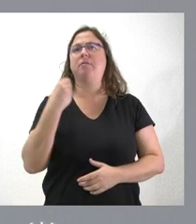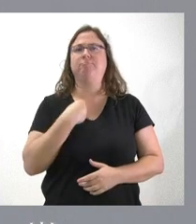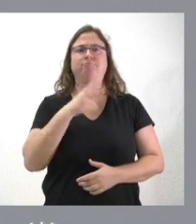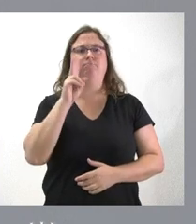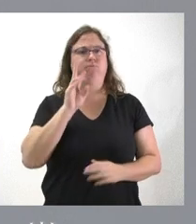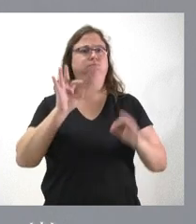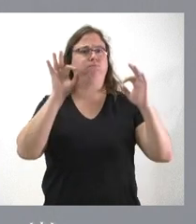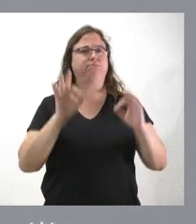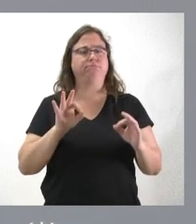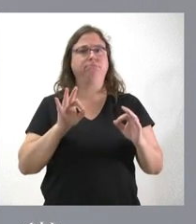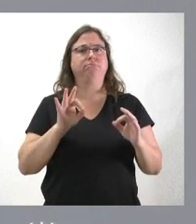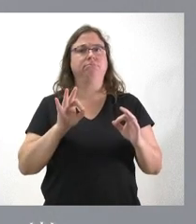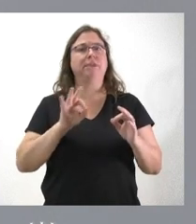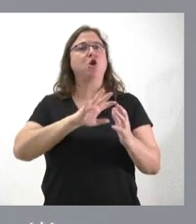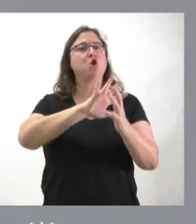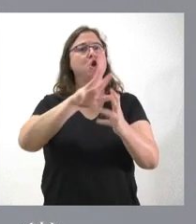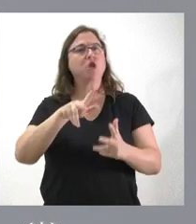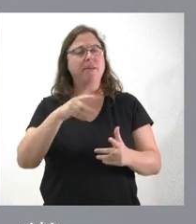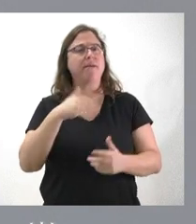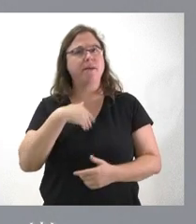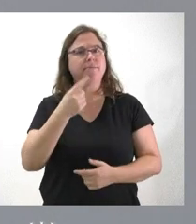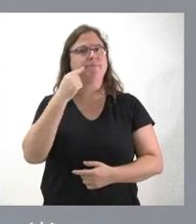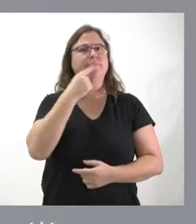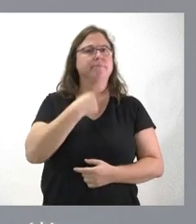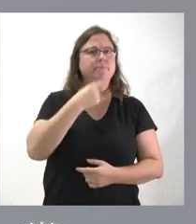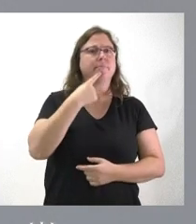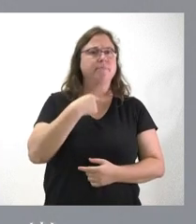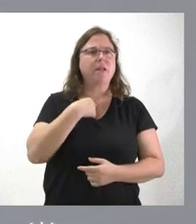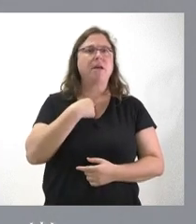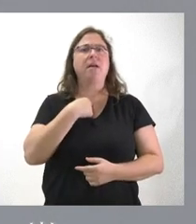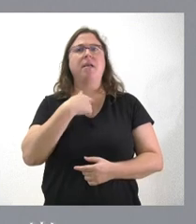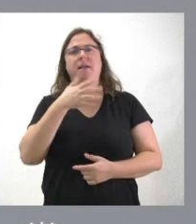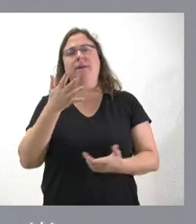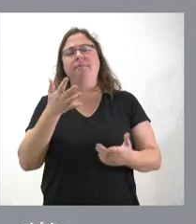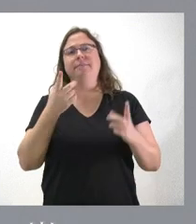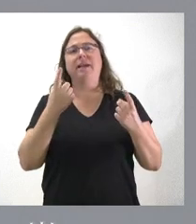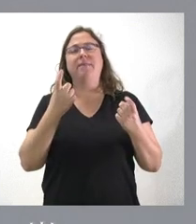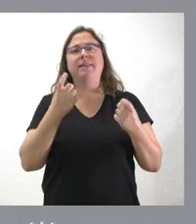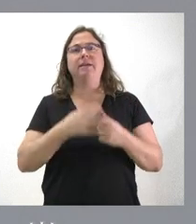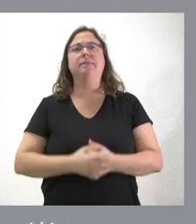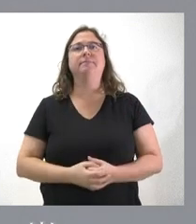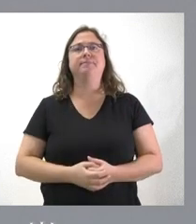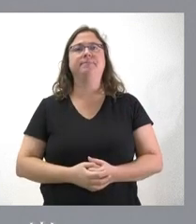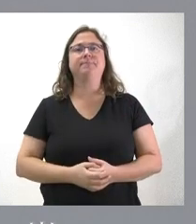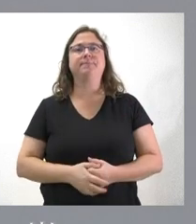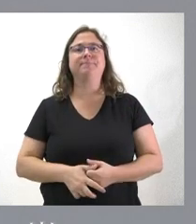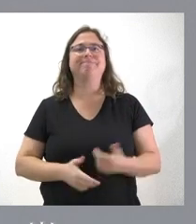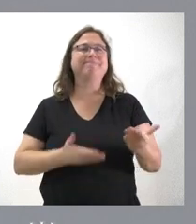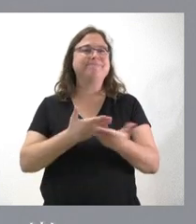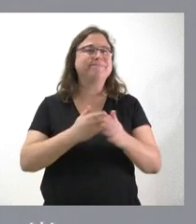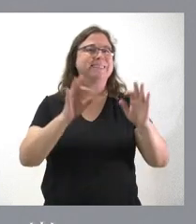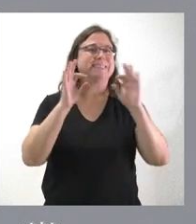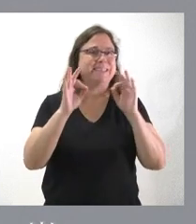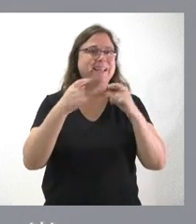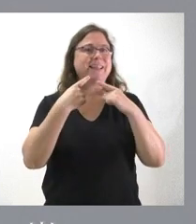que a las noticias que ya veníamos conociendo de demandas en torno a tratamientos específicos y